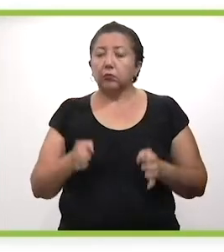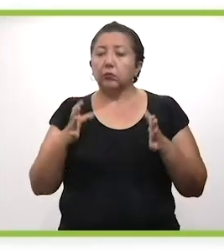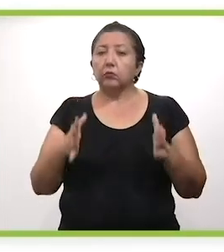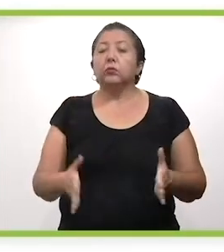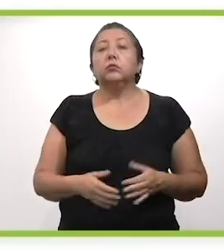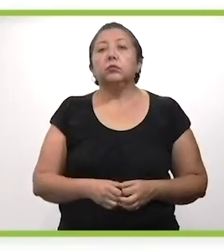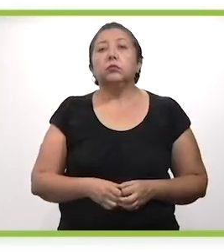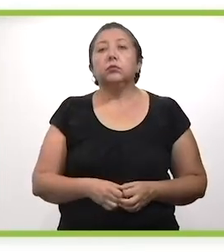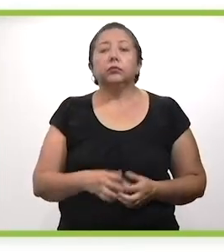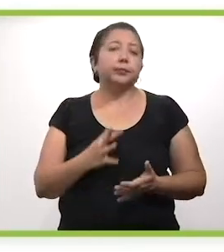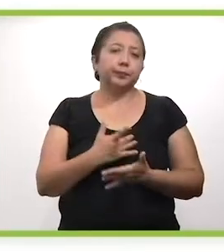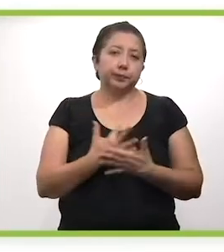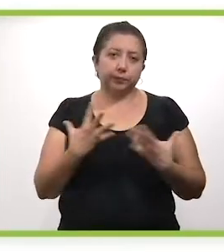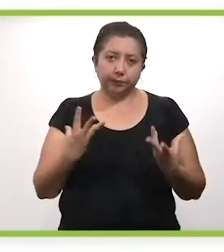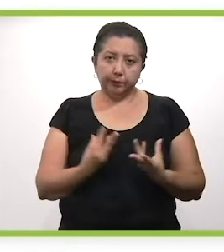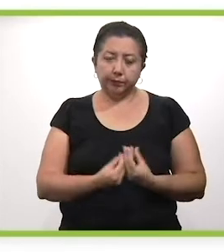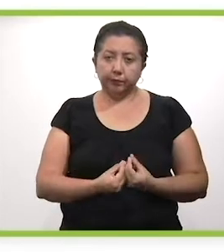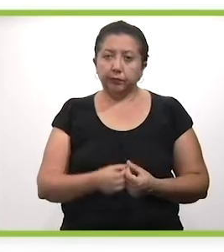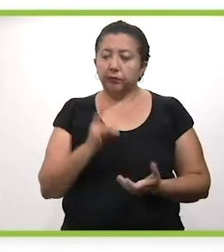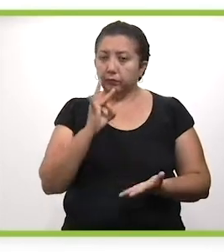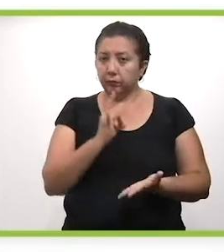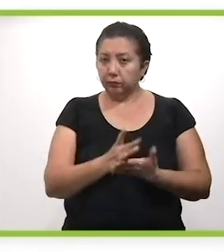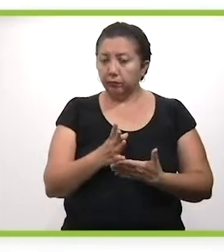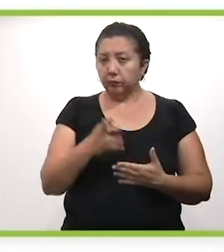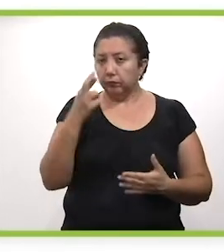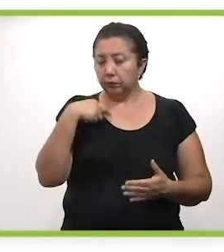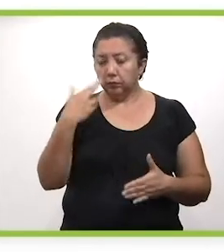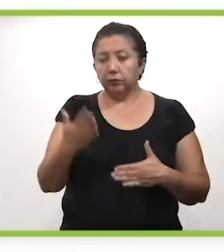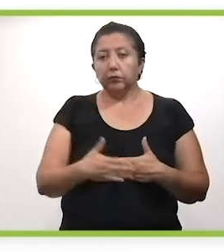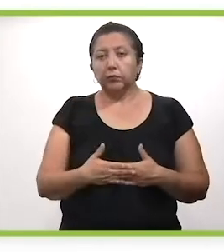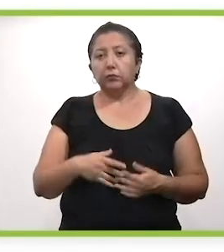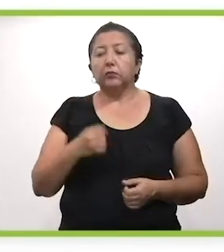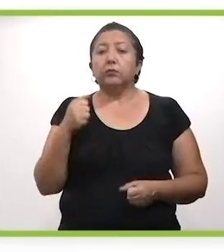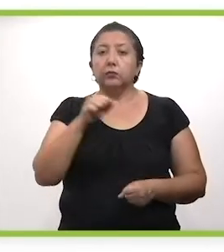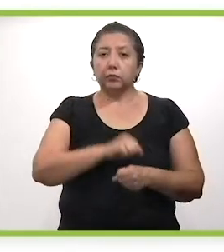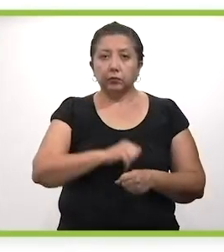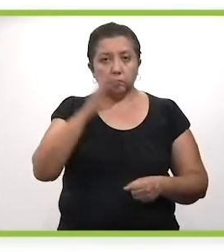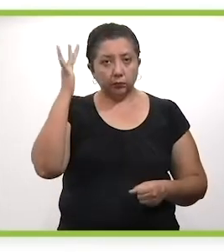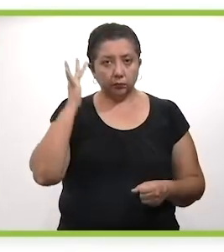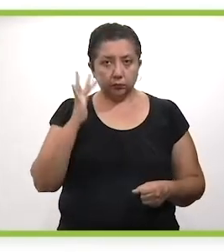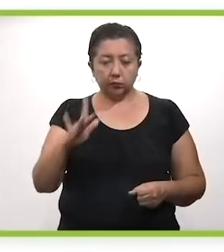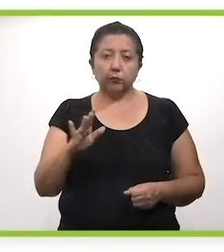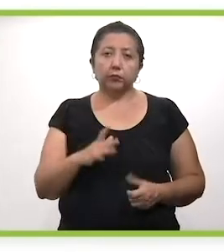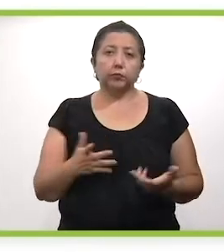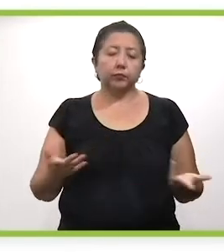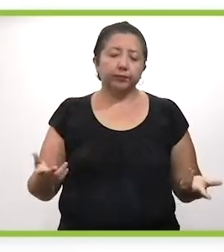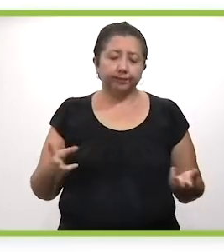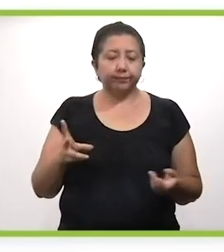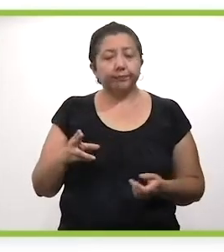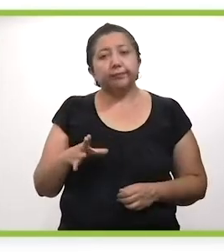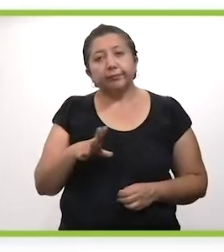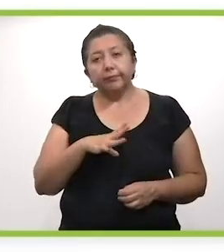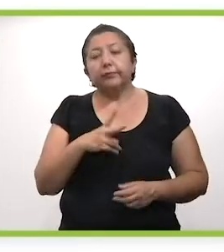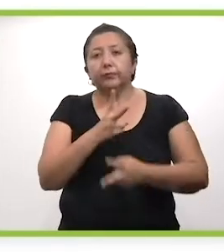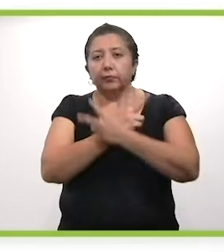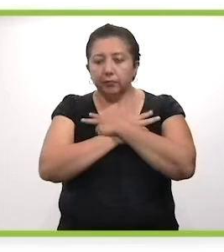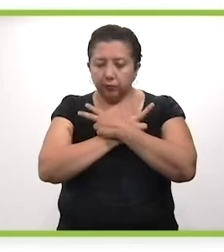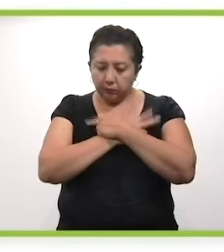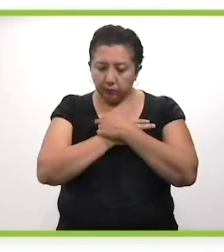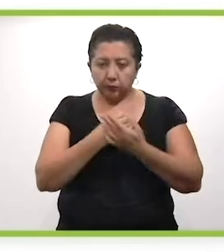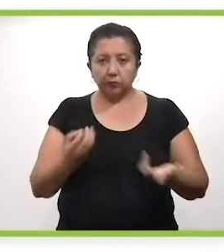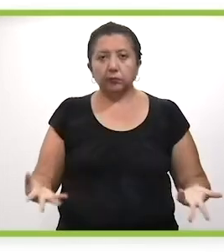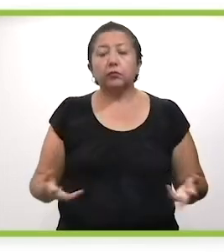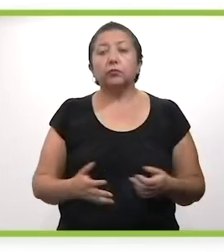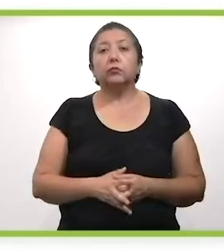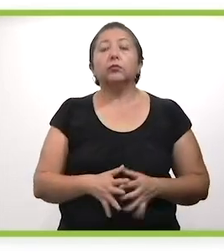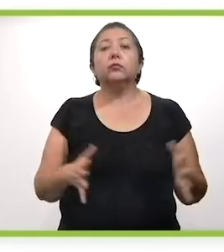etapa de estabilidad de la pandemia y esperemos, y el único foco rojo que tenemos próximamente es la Semana Santa, donde también hay